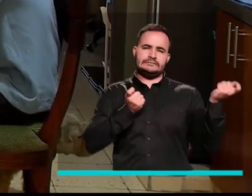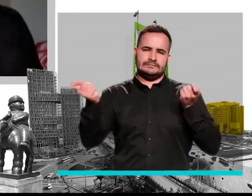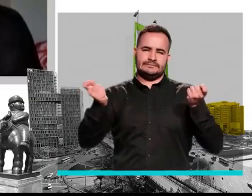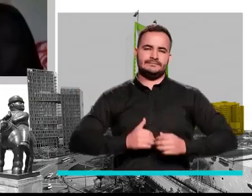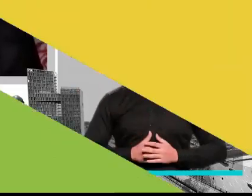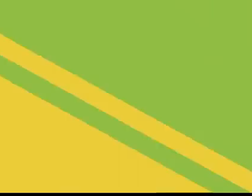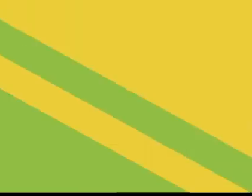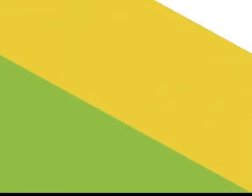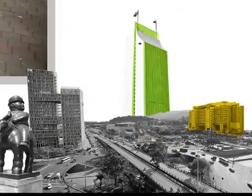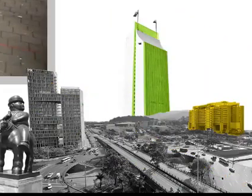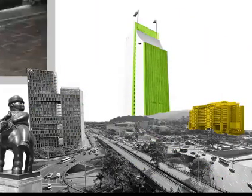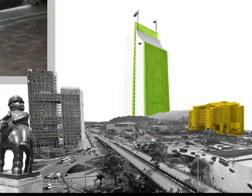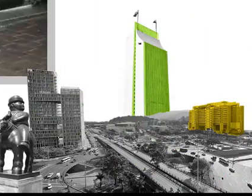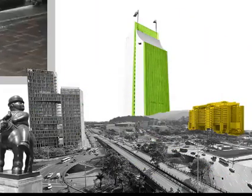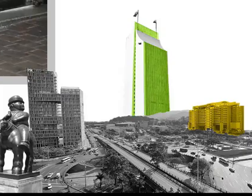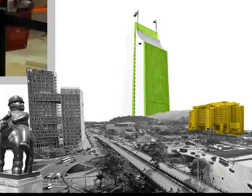reírse.